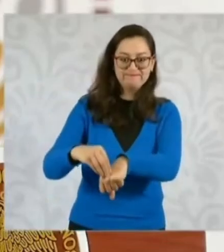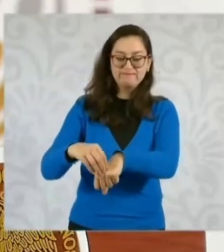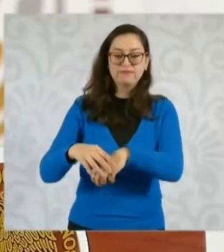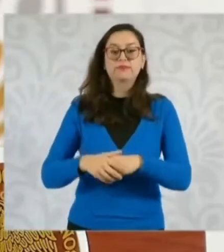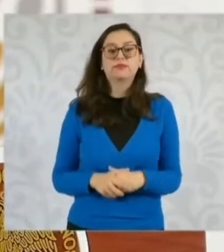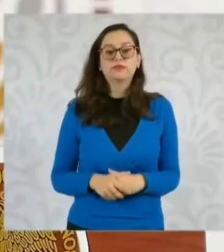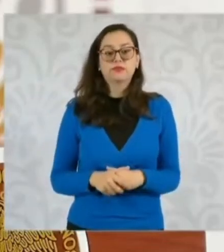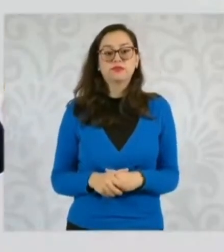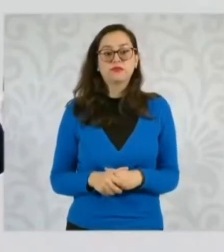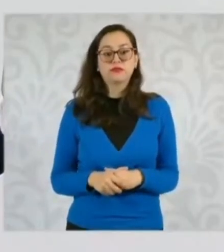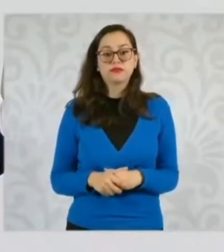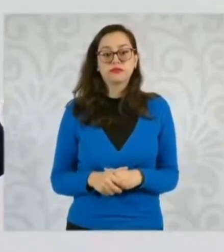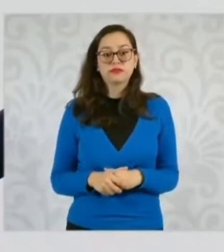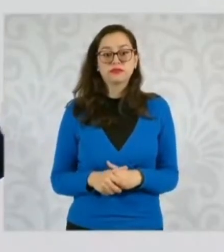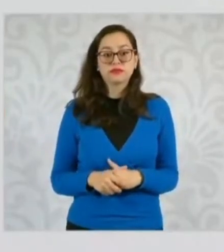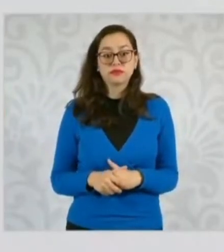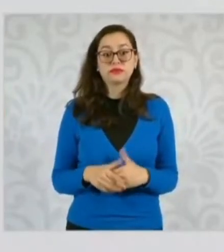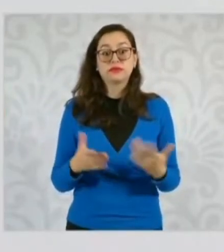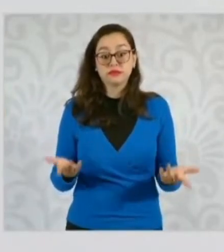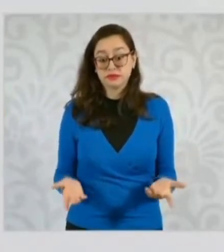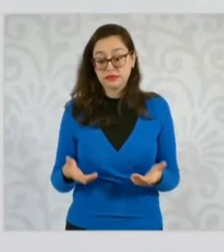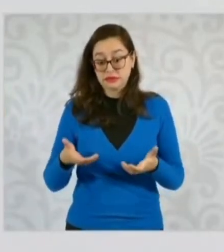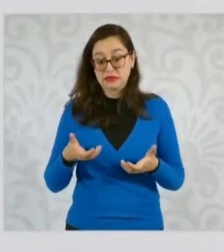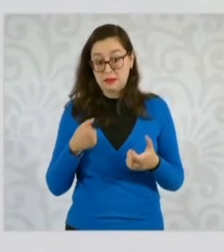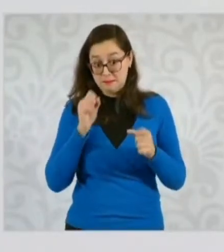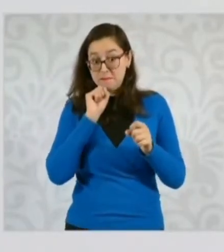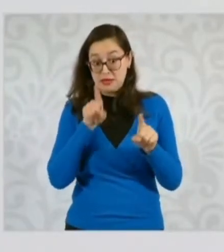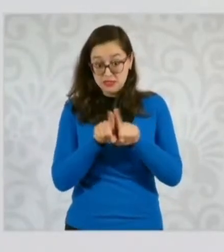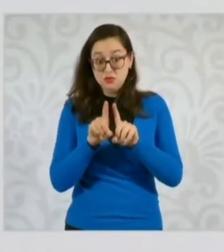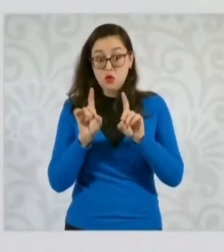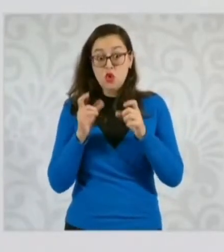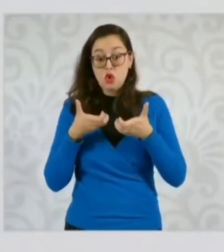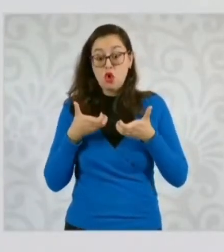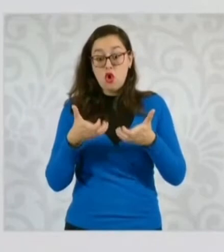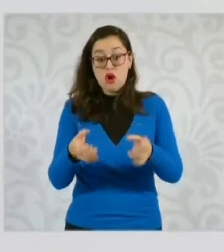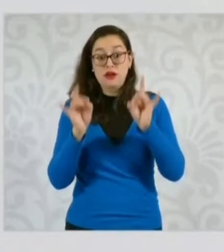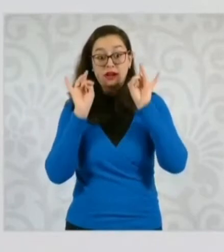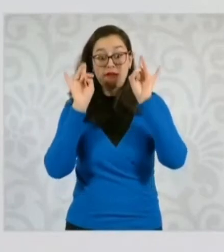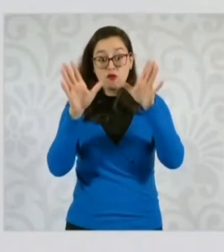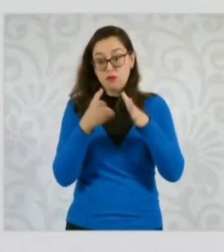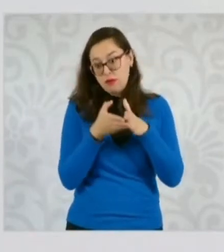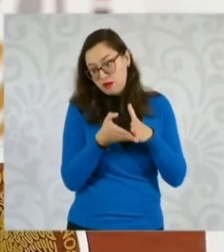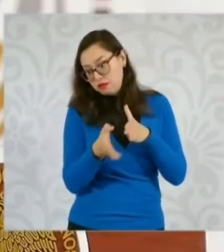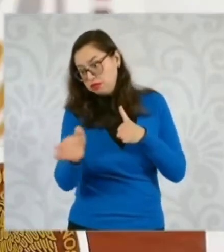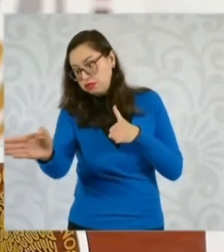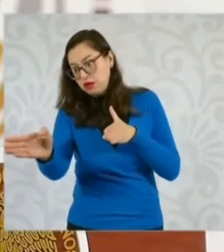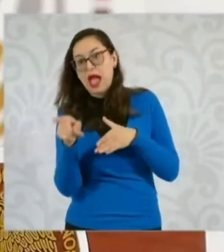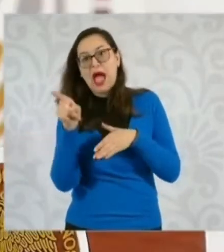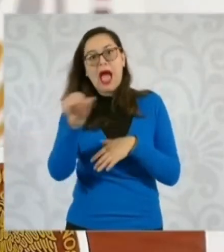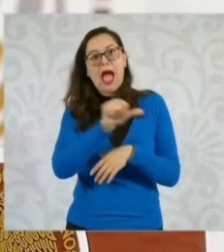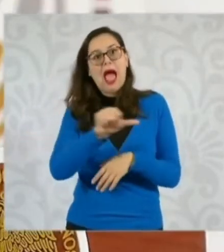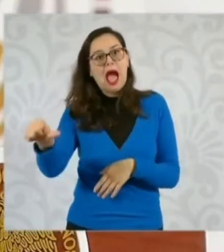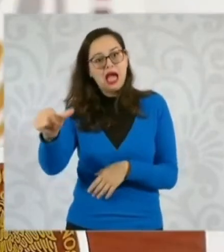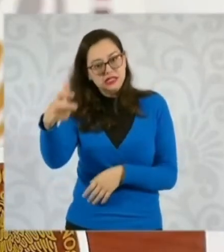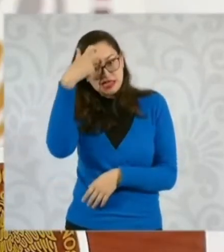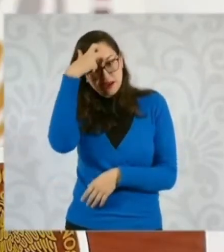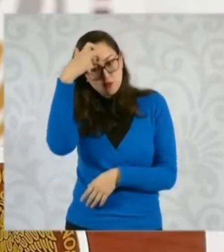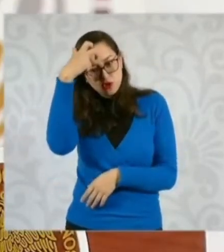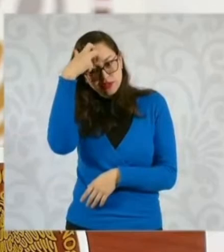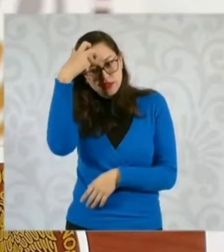va hacia el bosque de Chapultepec. Ahí hay 13 monumentos. Uno de los